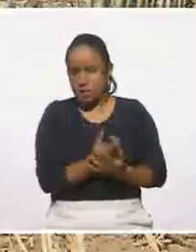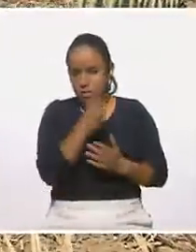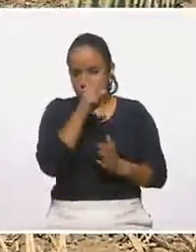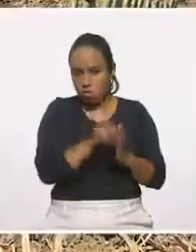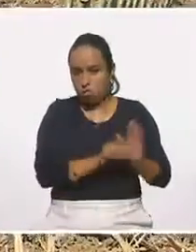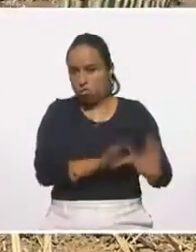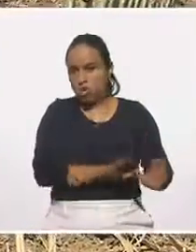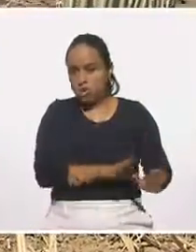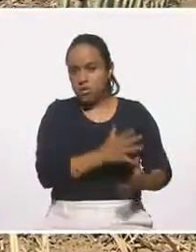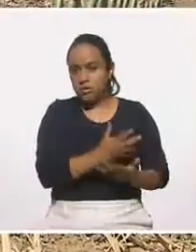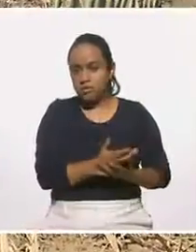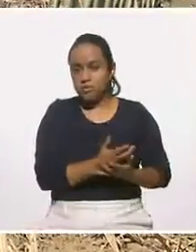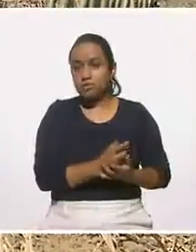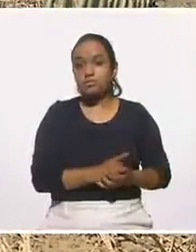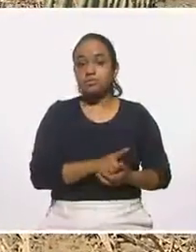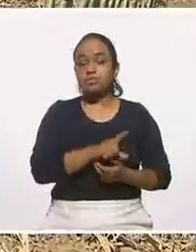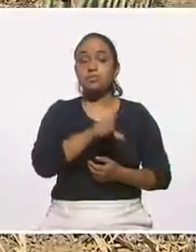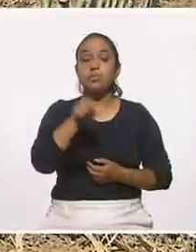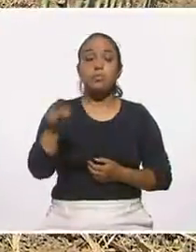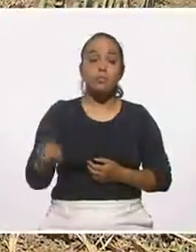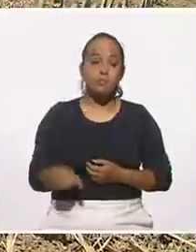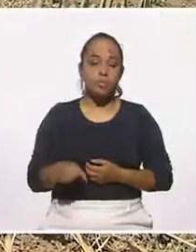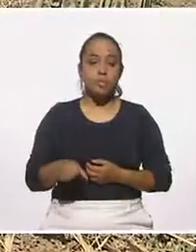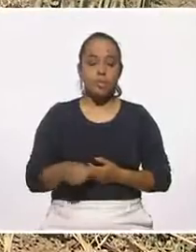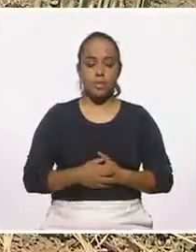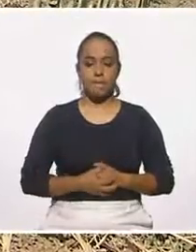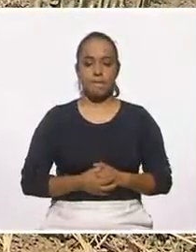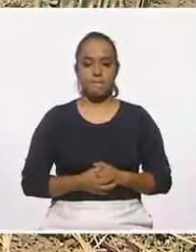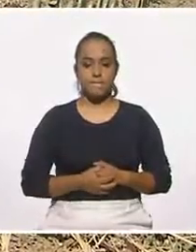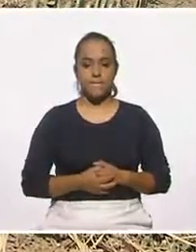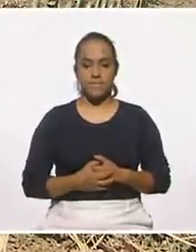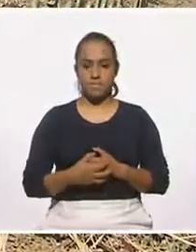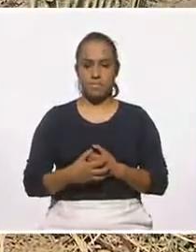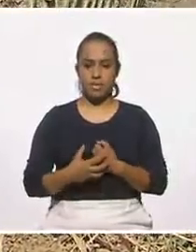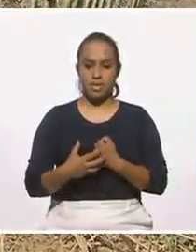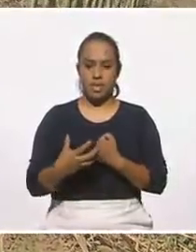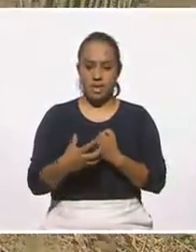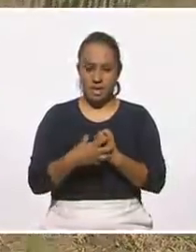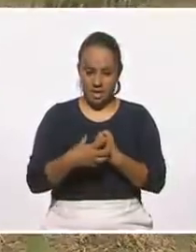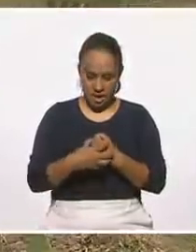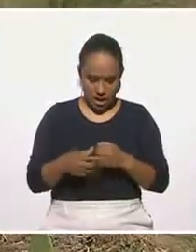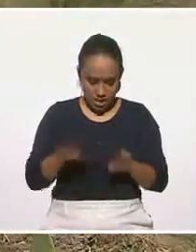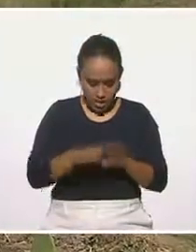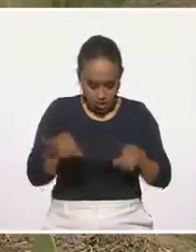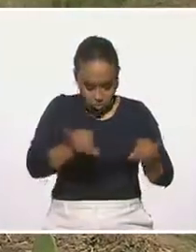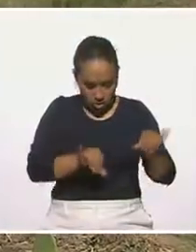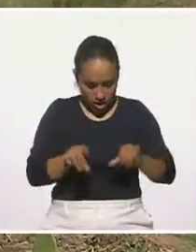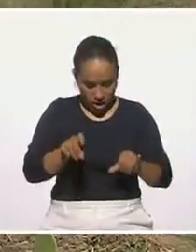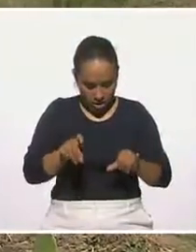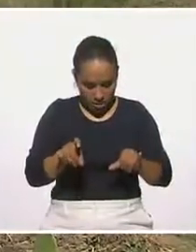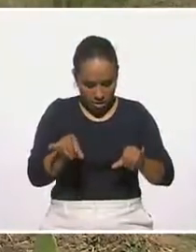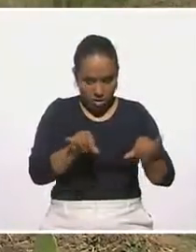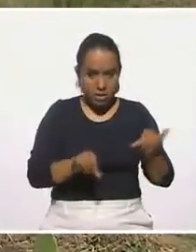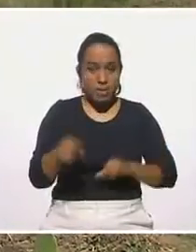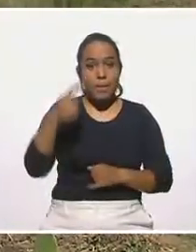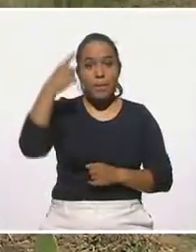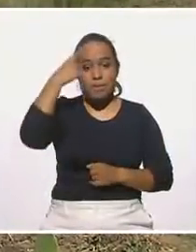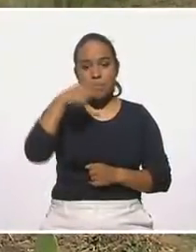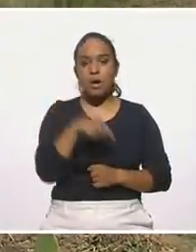se pasa un procedimiento por algunos caldos surfocalcicos, para darle